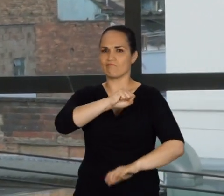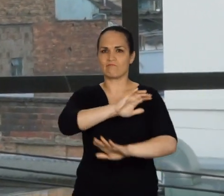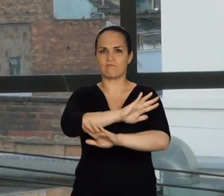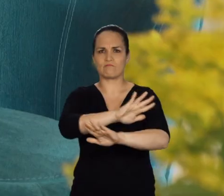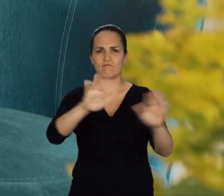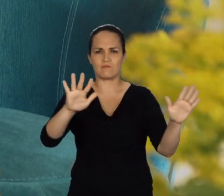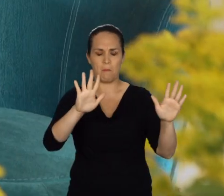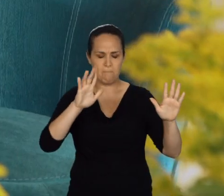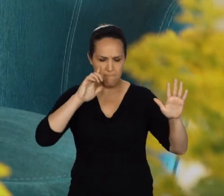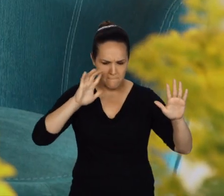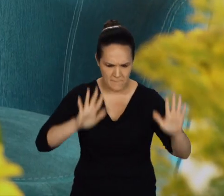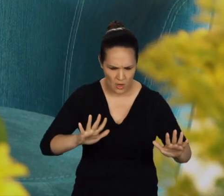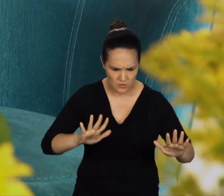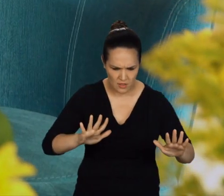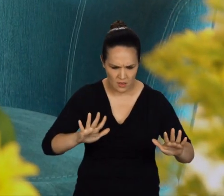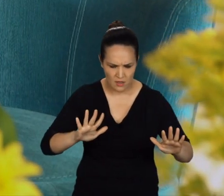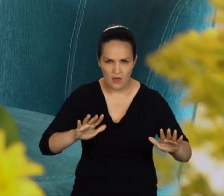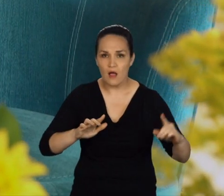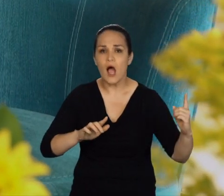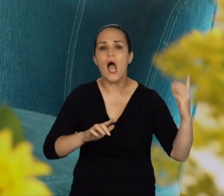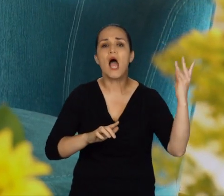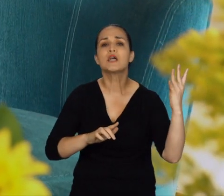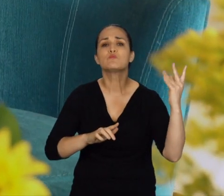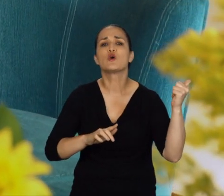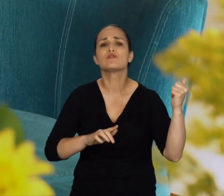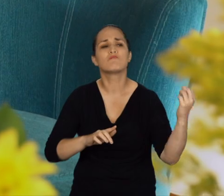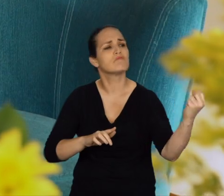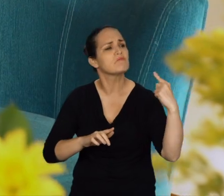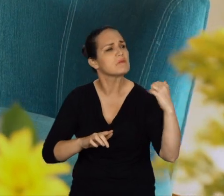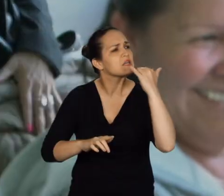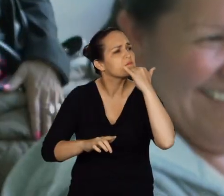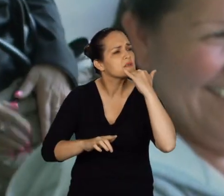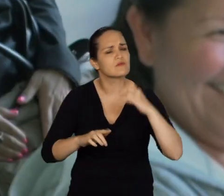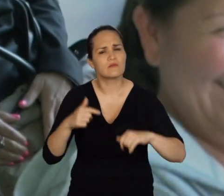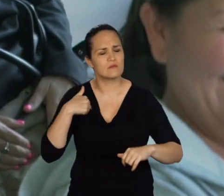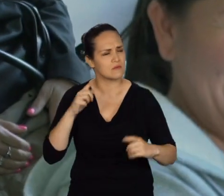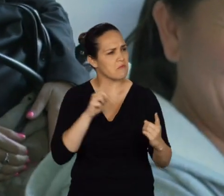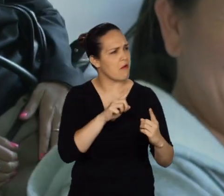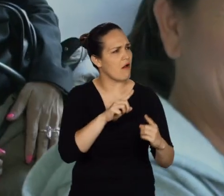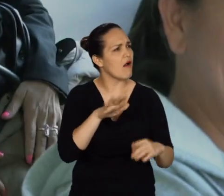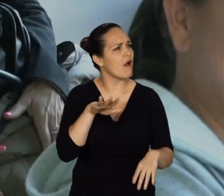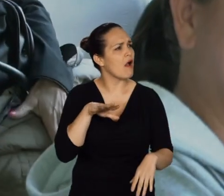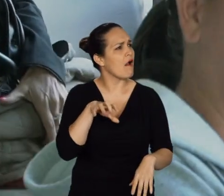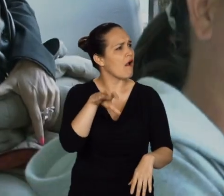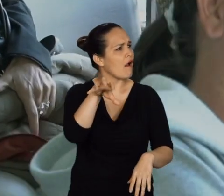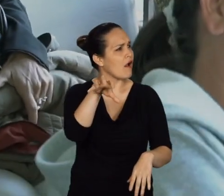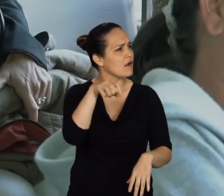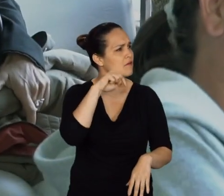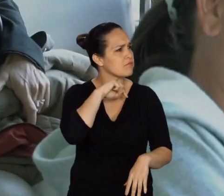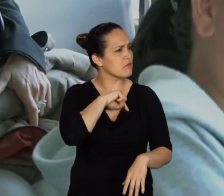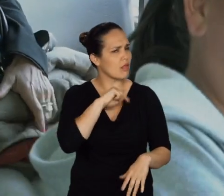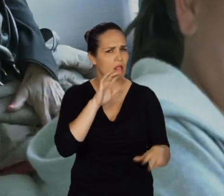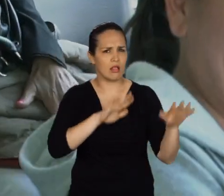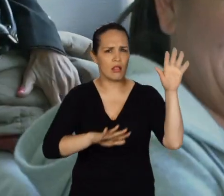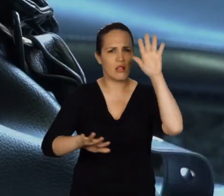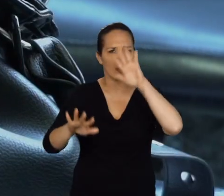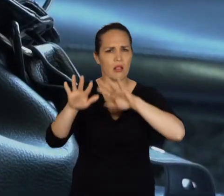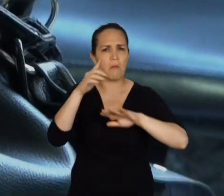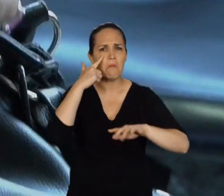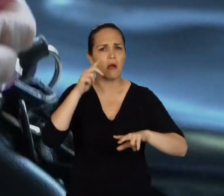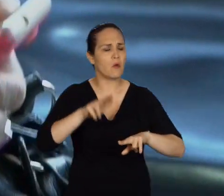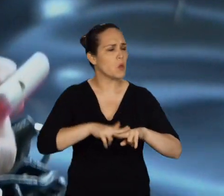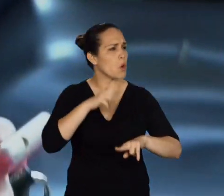Entonces cuando me preguntaron, ¿qué pasó? ¿qué te dijo la doctora? Yo dije, no, ¿qué es cáncer? Lo tomé hasta como aparentemente natural,